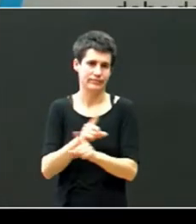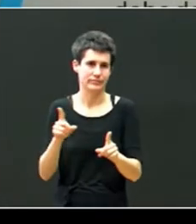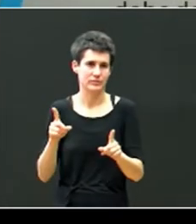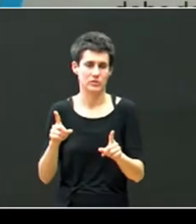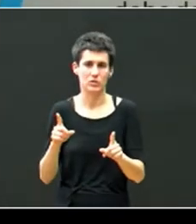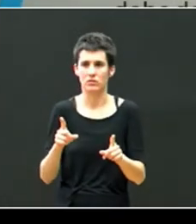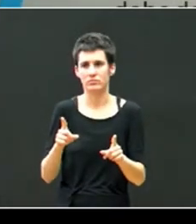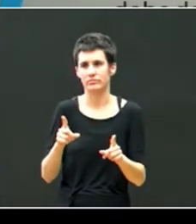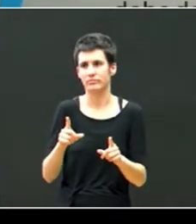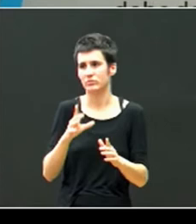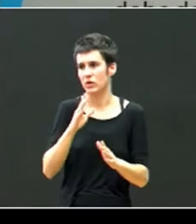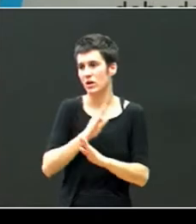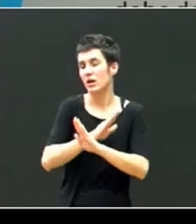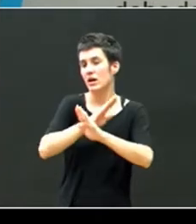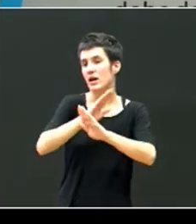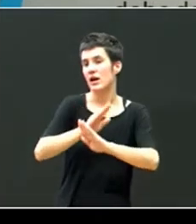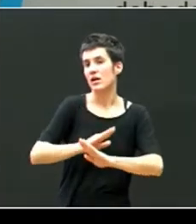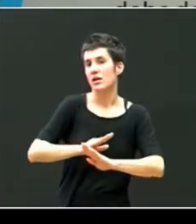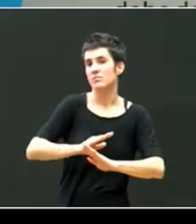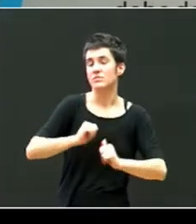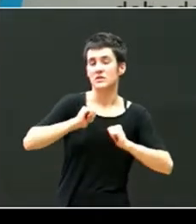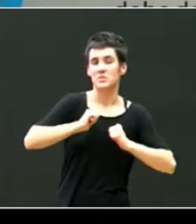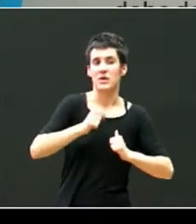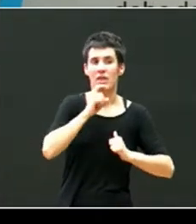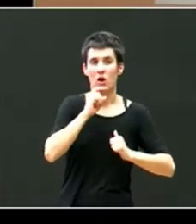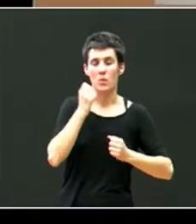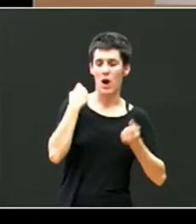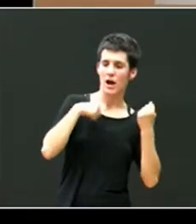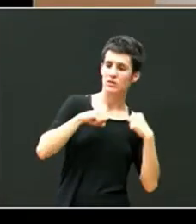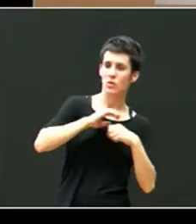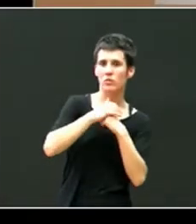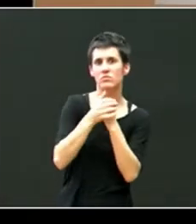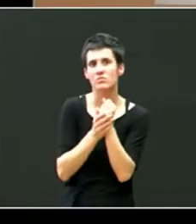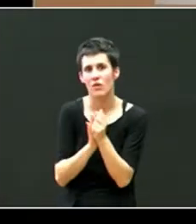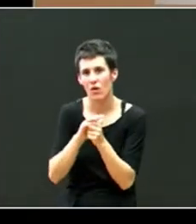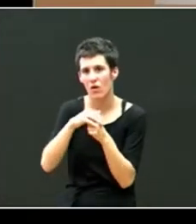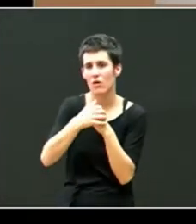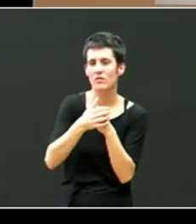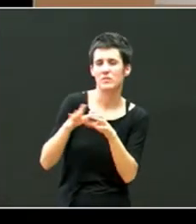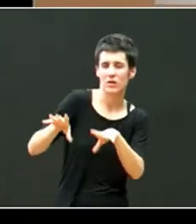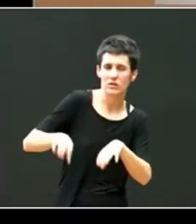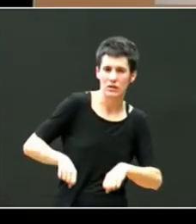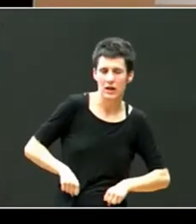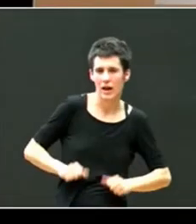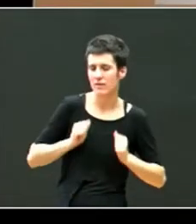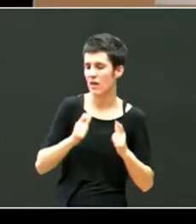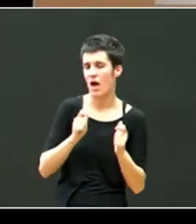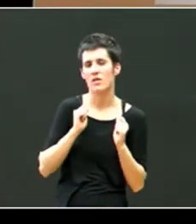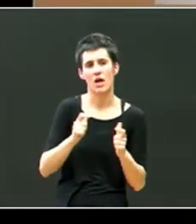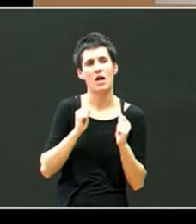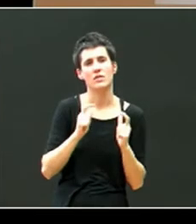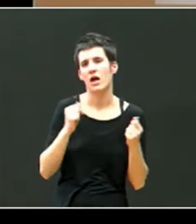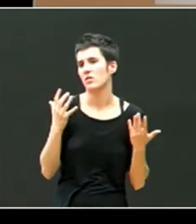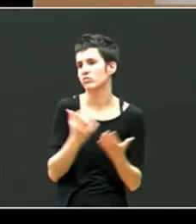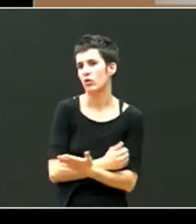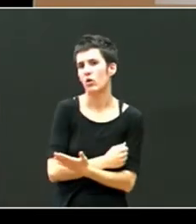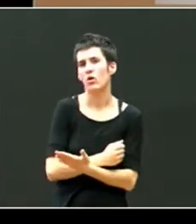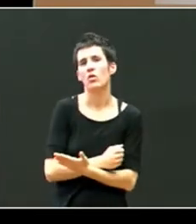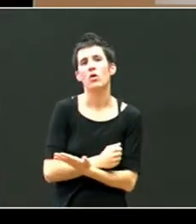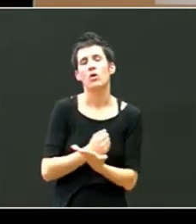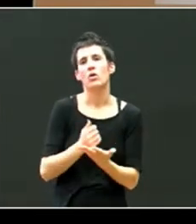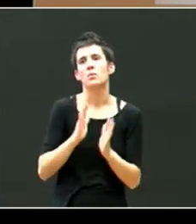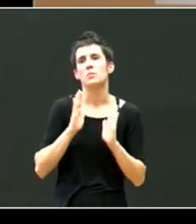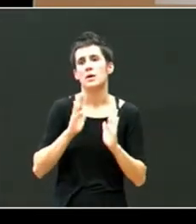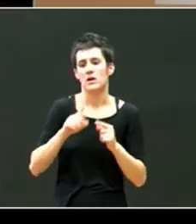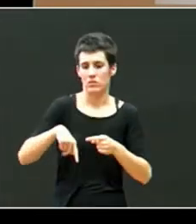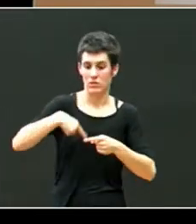empieza con una mirada indulgente pobre niño le vamos a ayudar desde aquí le vamos a coger le vamos a dar todo lo que necesita no se preocupe usted pero cuando el menor